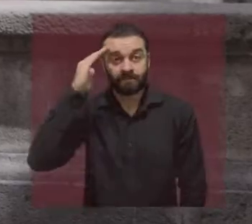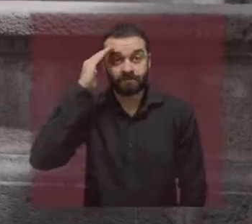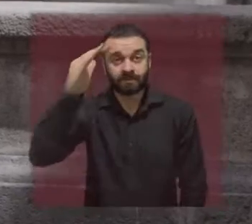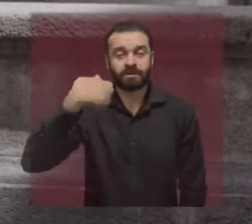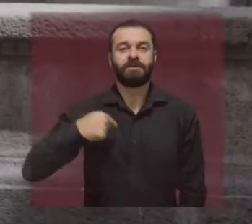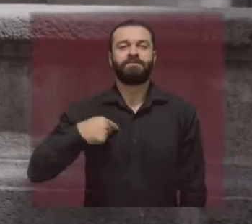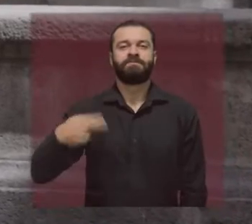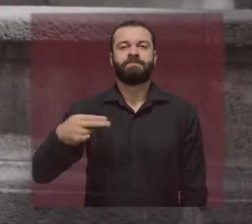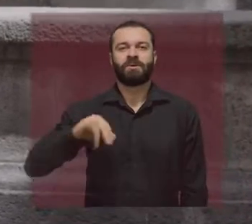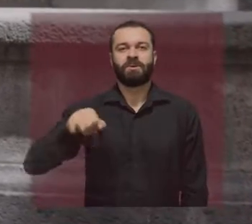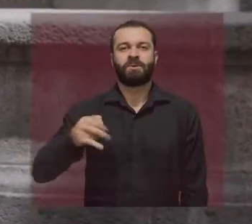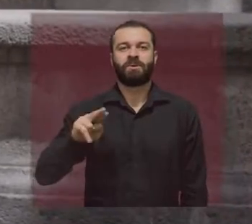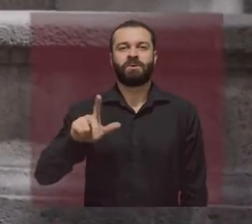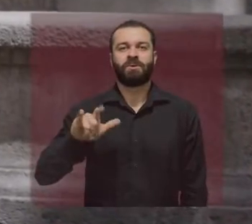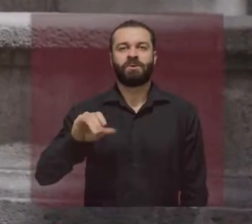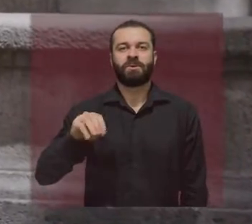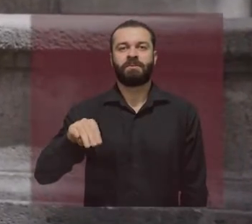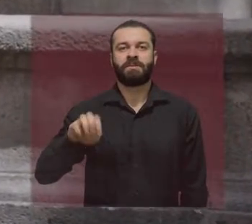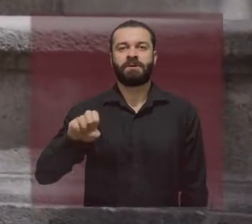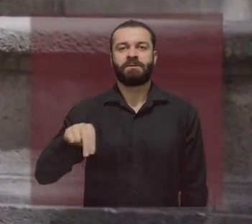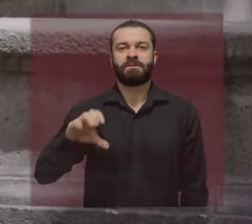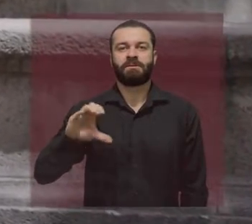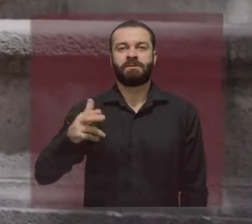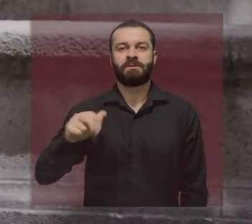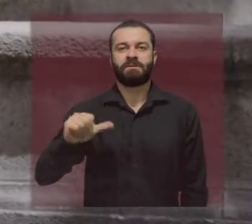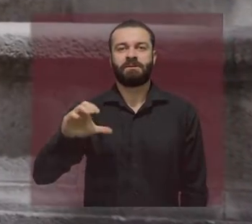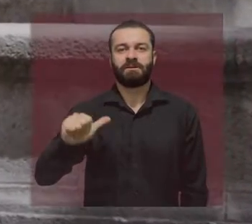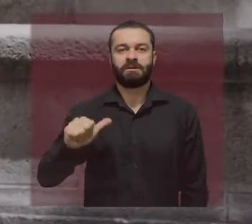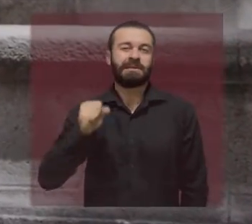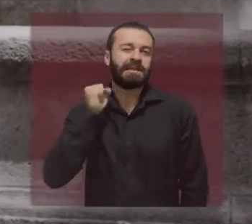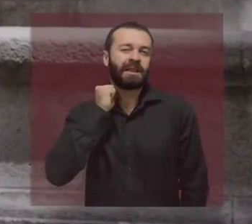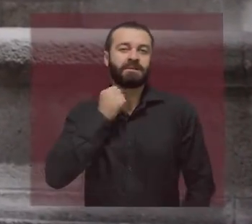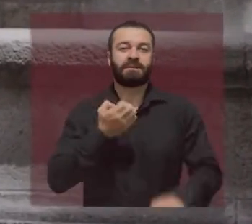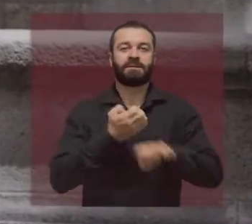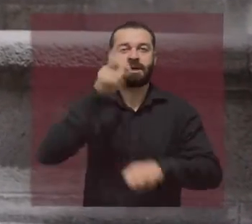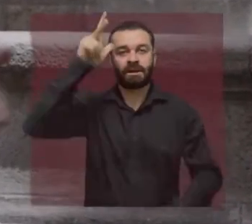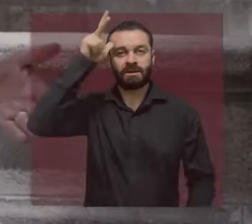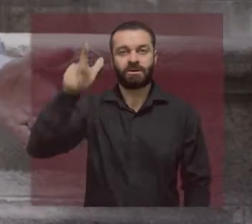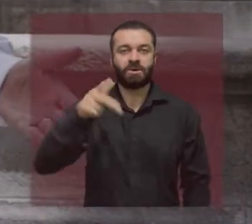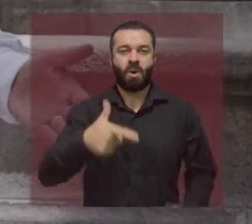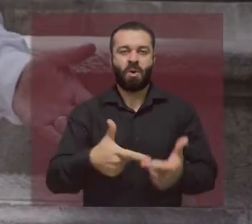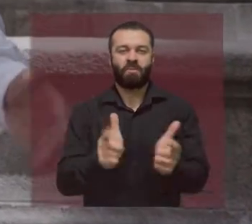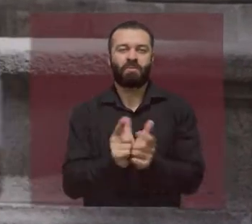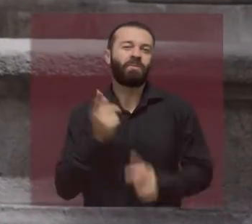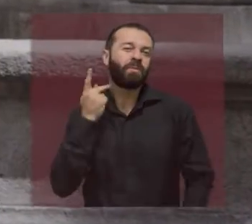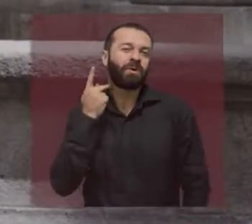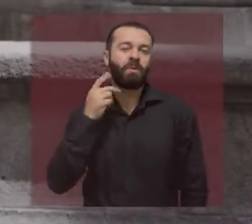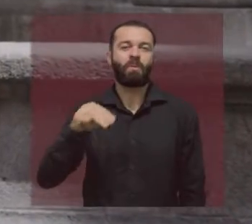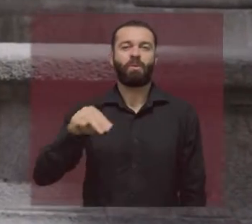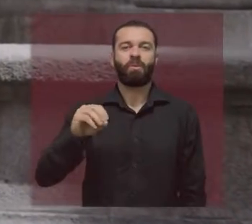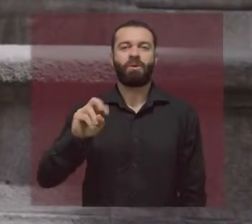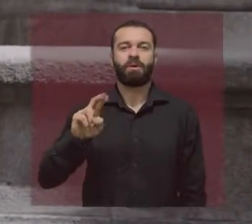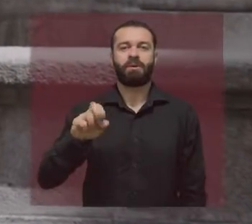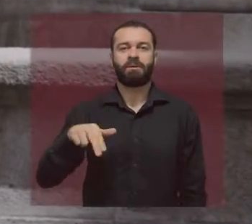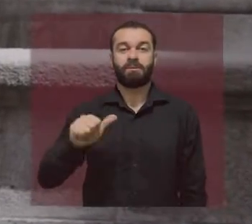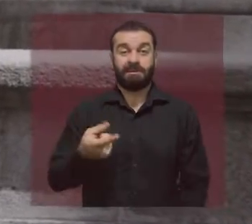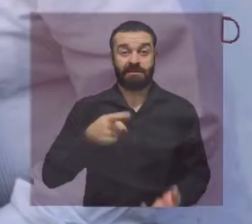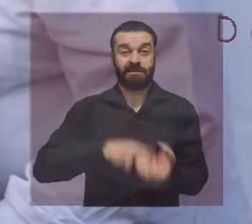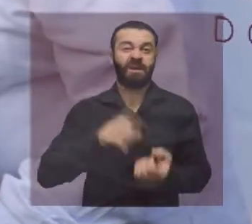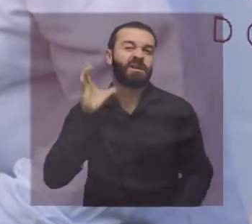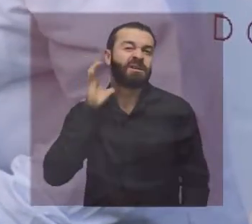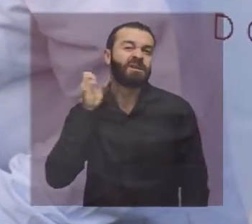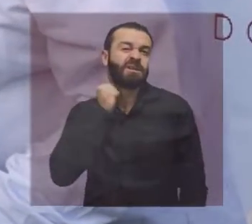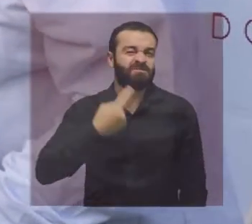Hola, soy Julio Menchaca, senador de Hidalgo por Morena. Quiero compartir algo de lo que hemos venido realizando en esta legislatura.